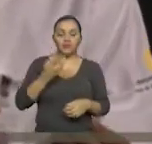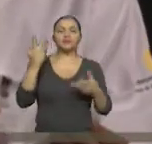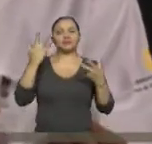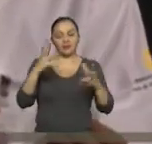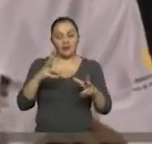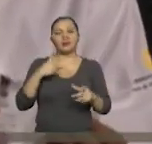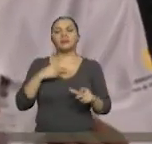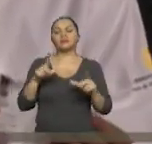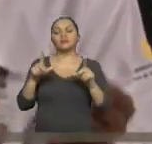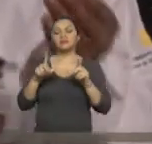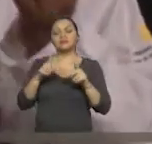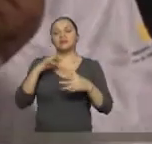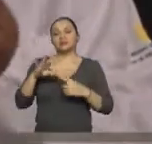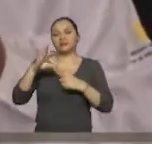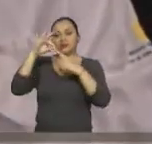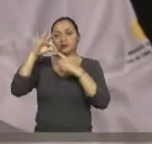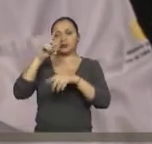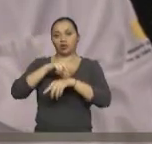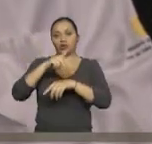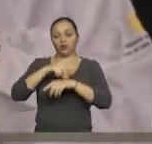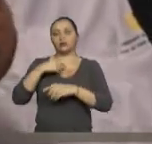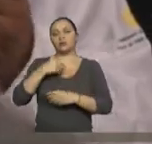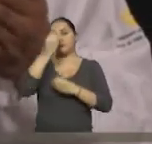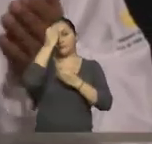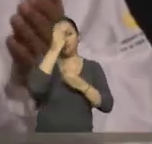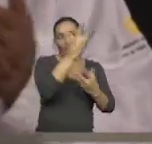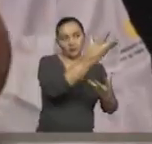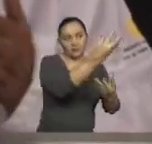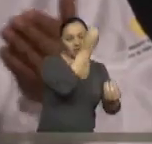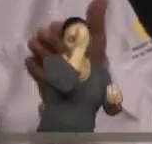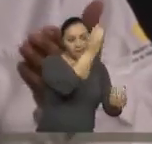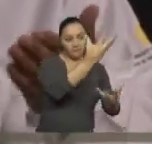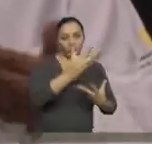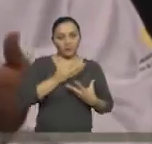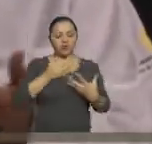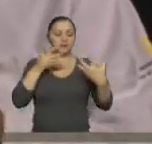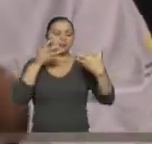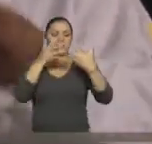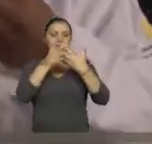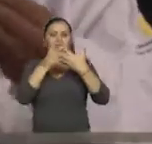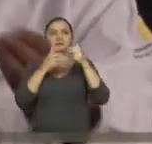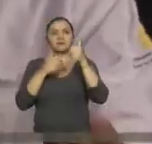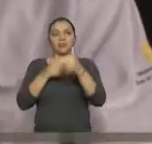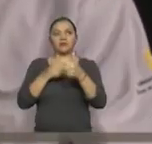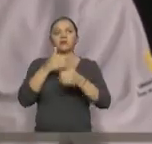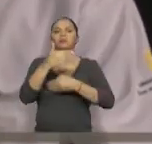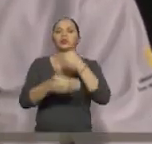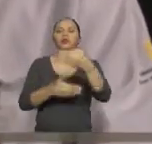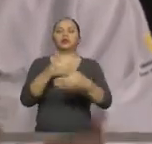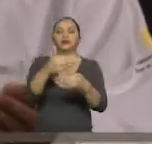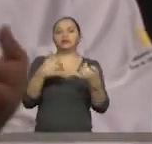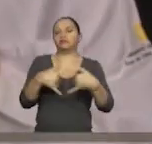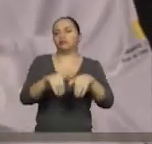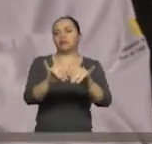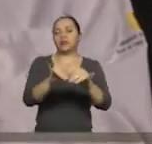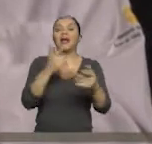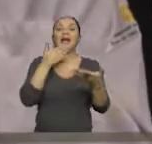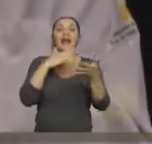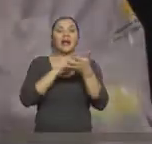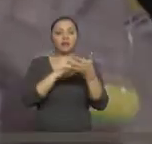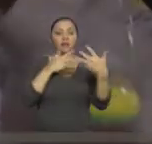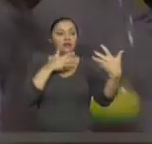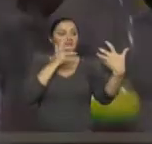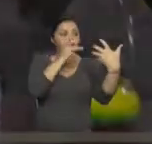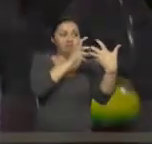al especialista, también me informa si los dos correlacionamos. Muy bien, el proceso continúa. Si me dice